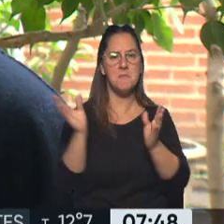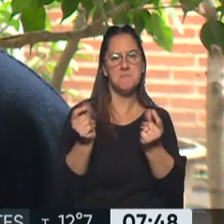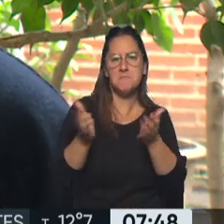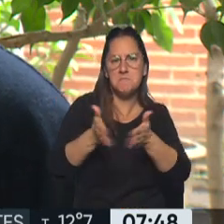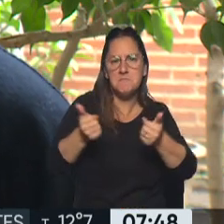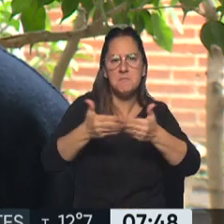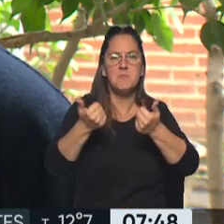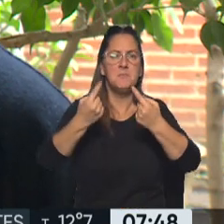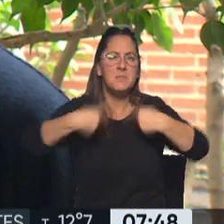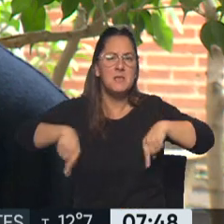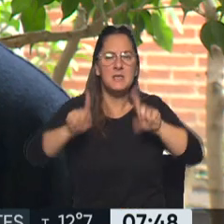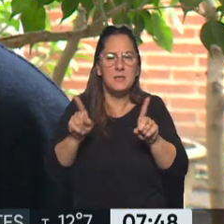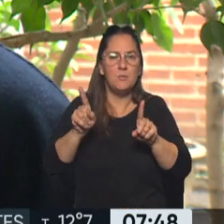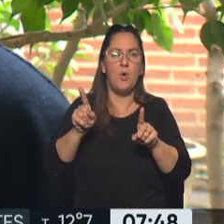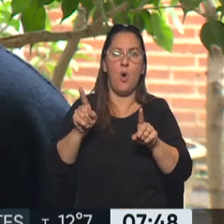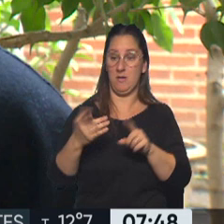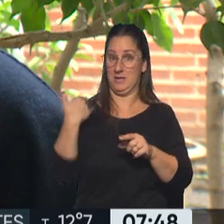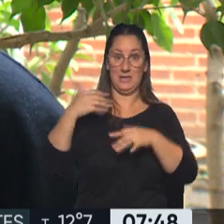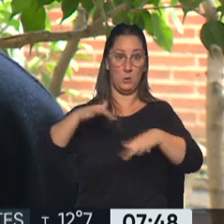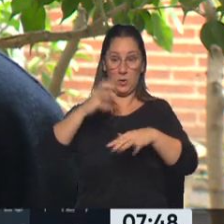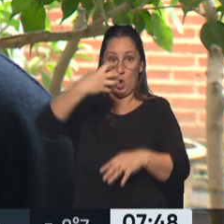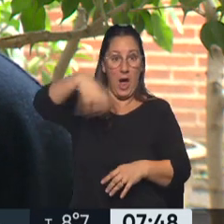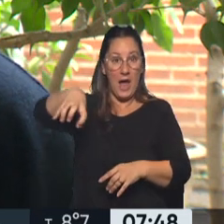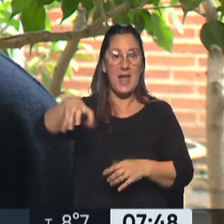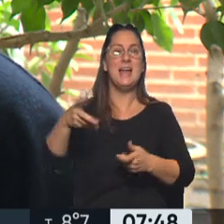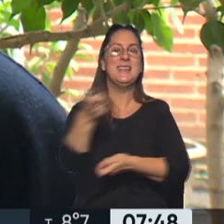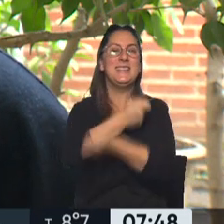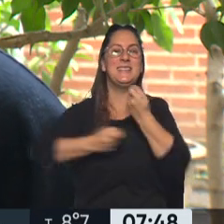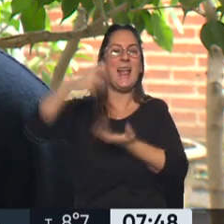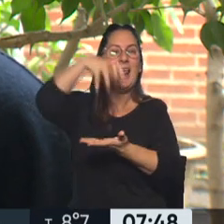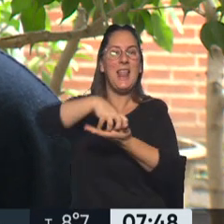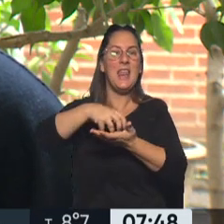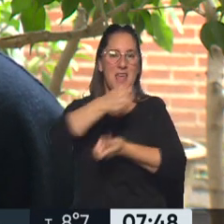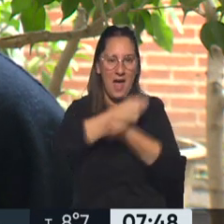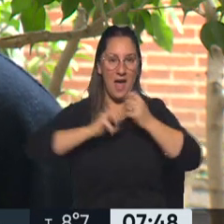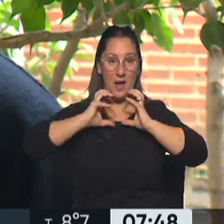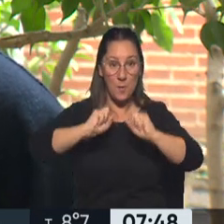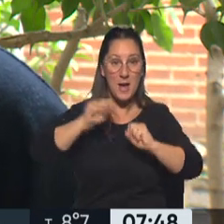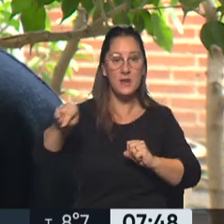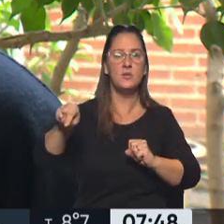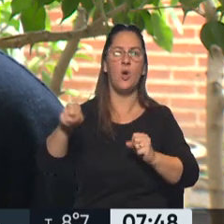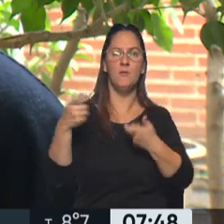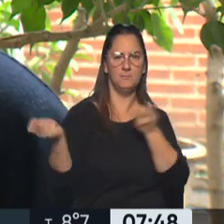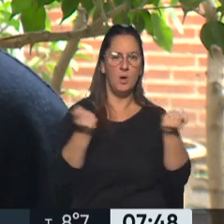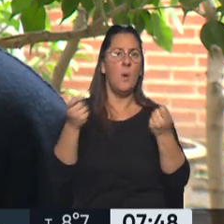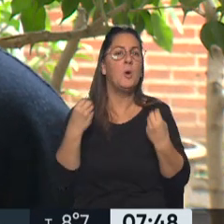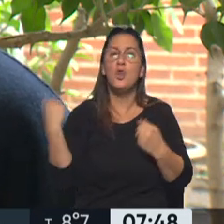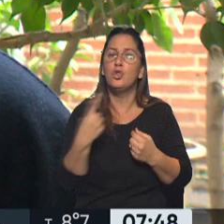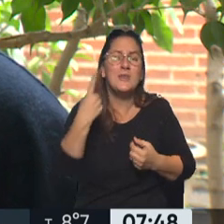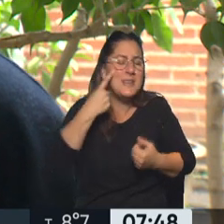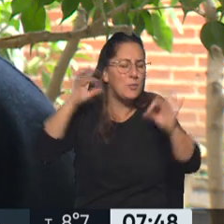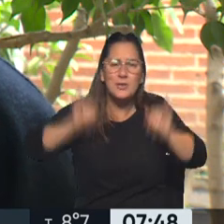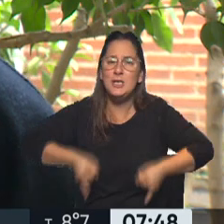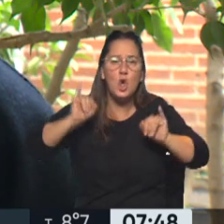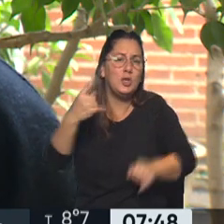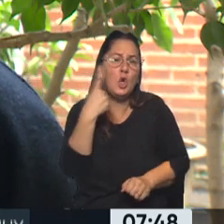sobre lo que ahora pasó a esa área, que es la Secretaría de Comercio, que actúe sobre las posiciones dominantes porque necesitamos control. Hoy lo